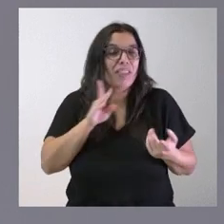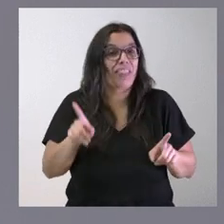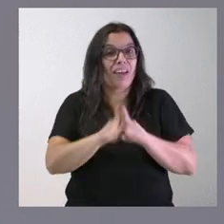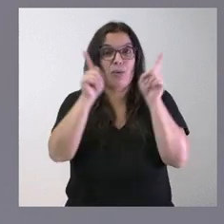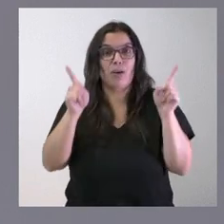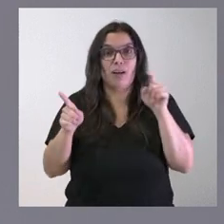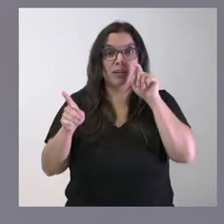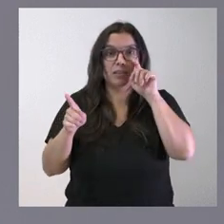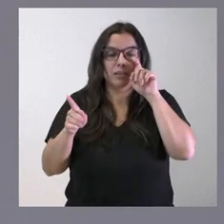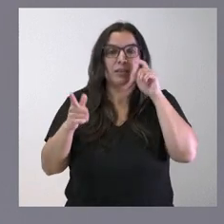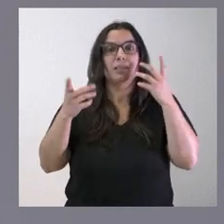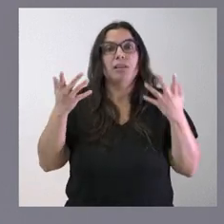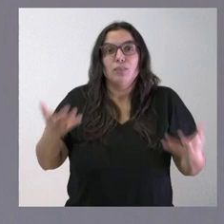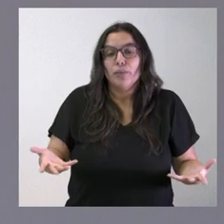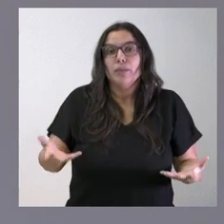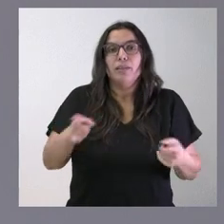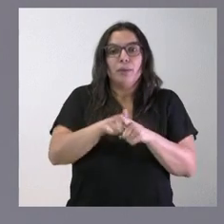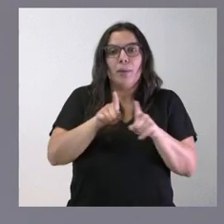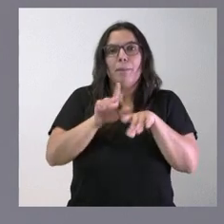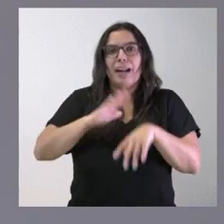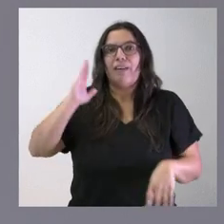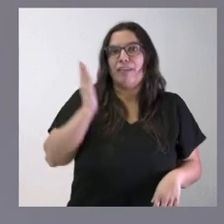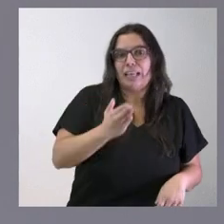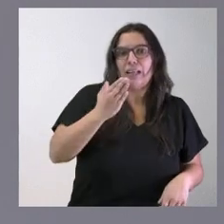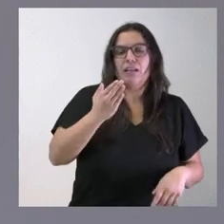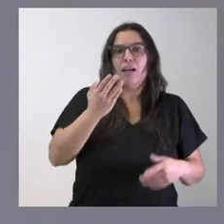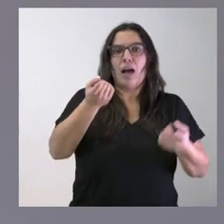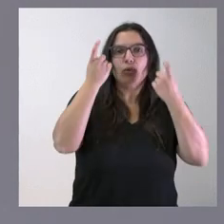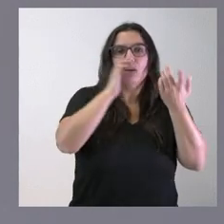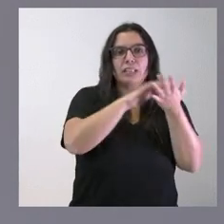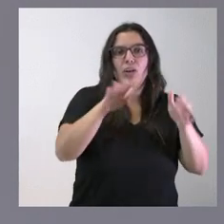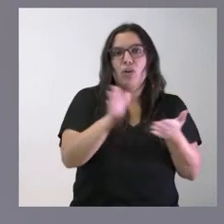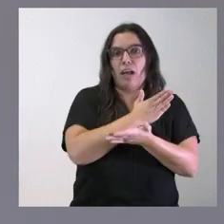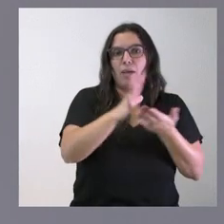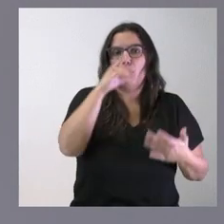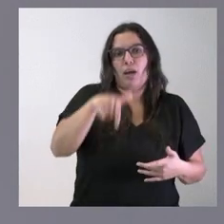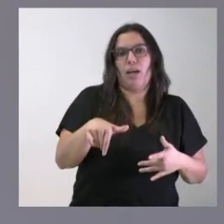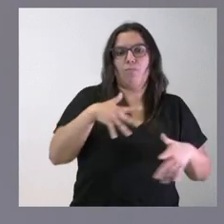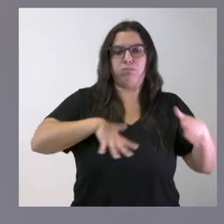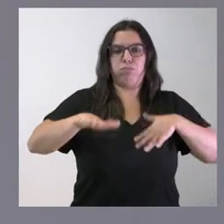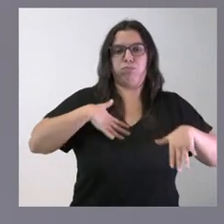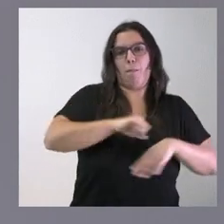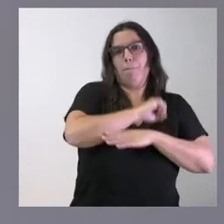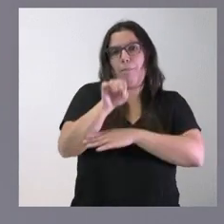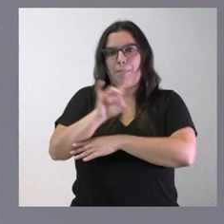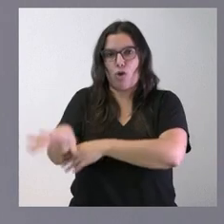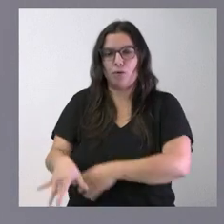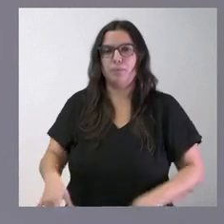tanto, que en ningún momento se cause ningún perjuicio a los alumnos de Castilla y León por el hecho de ser mejor preparados que el resto de los alumnos de España.